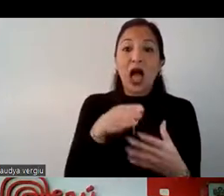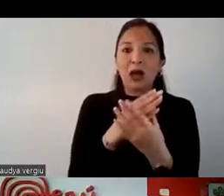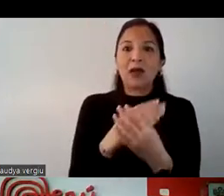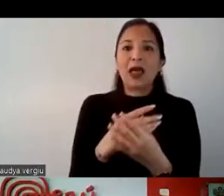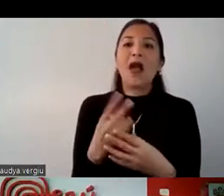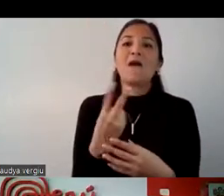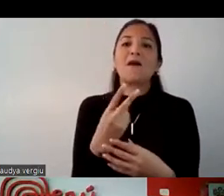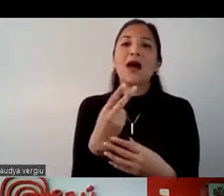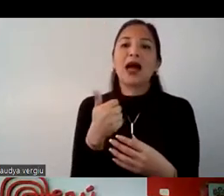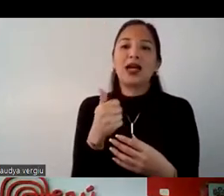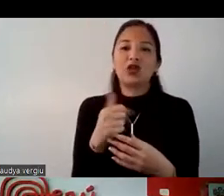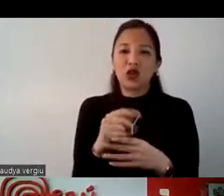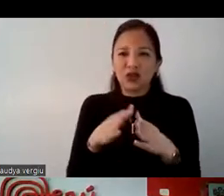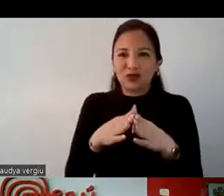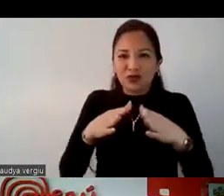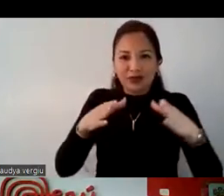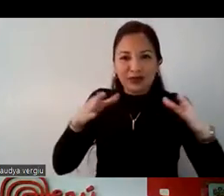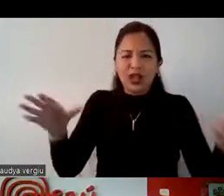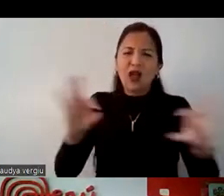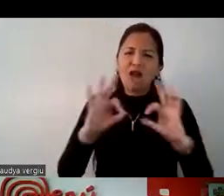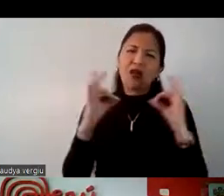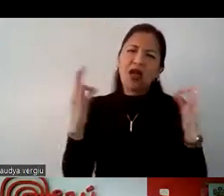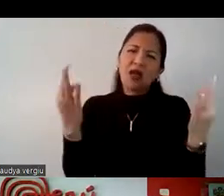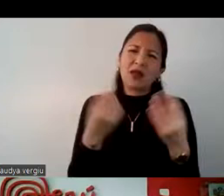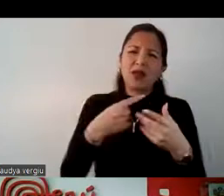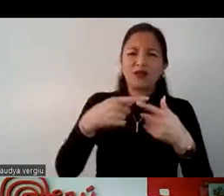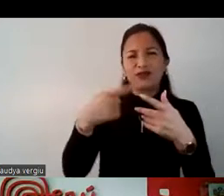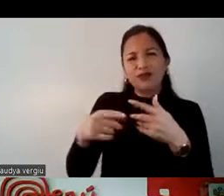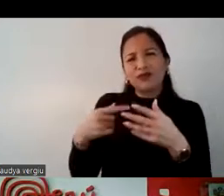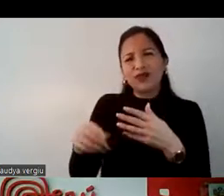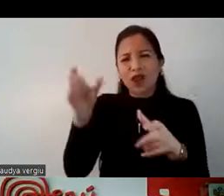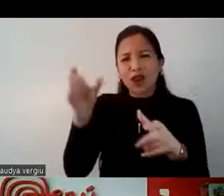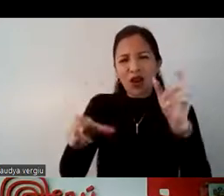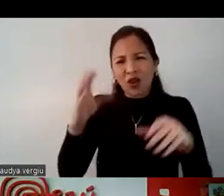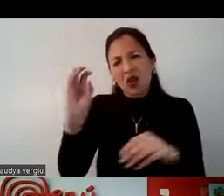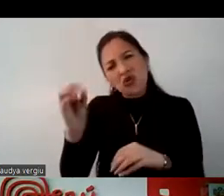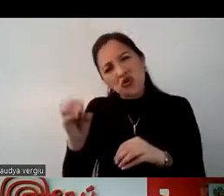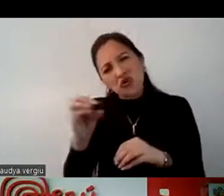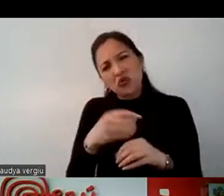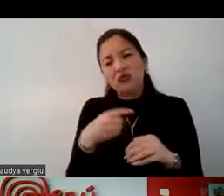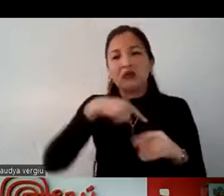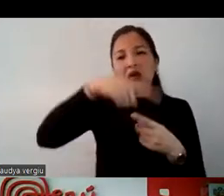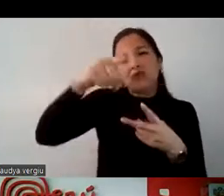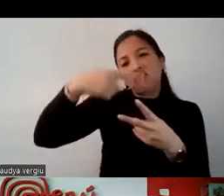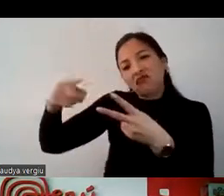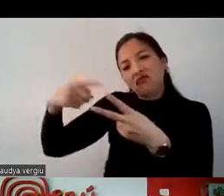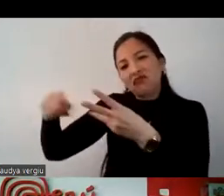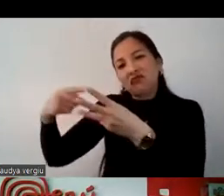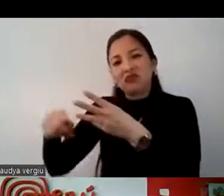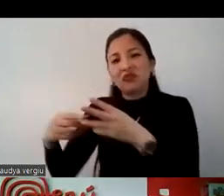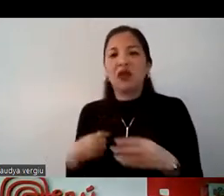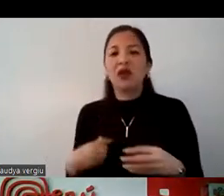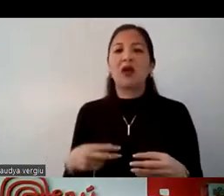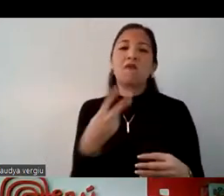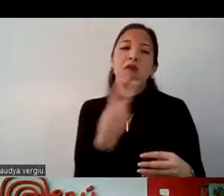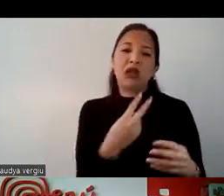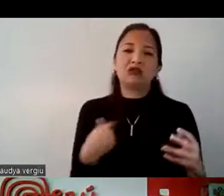vacaciones largas, donde las familias aprovechan los días libres de los niños, para irse, pues, en vacaciones familiares.